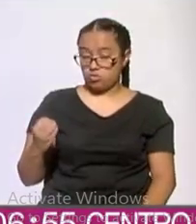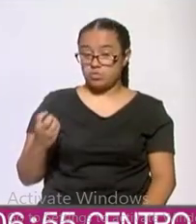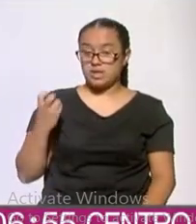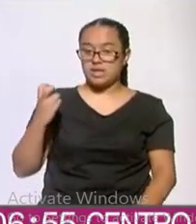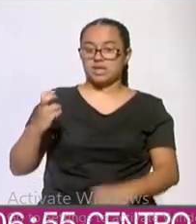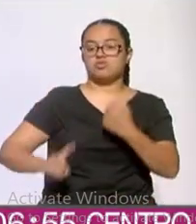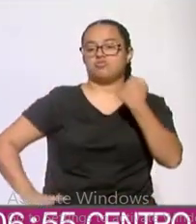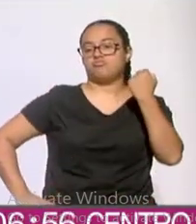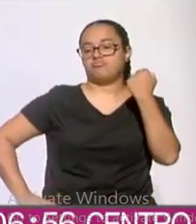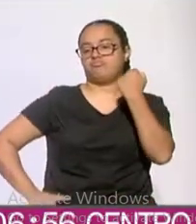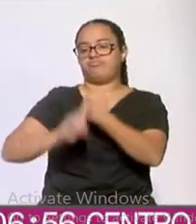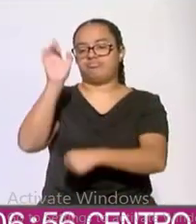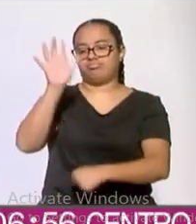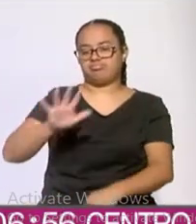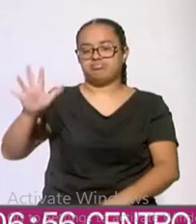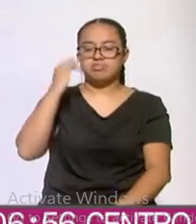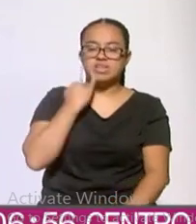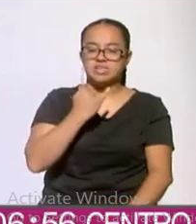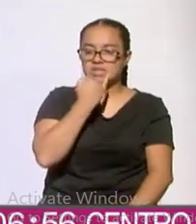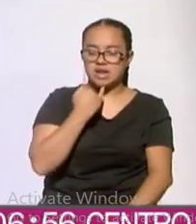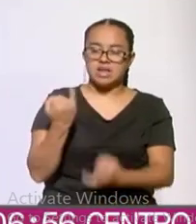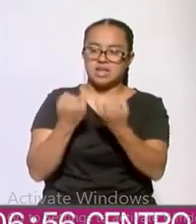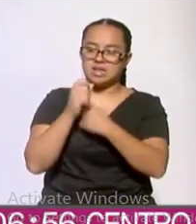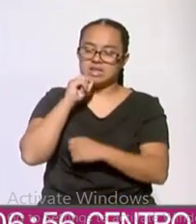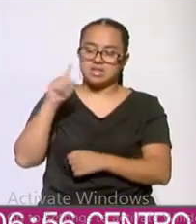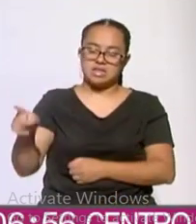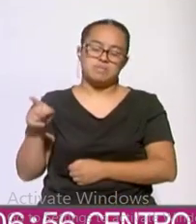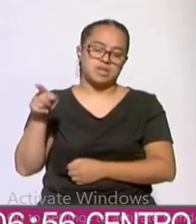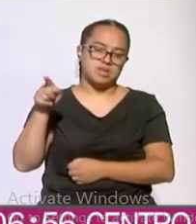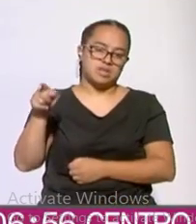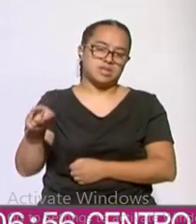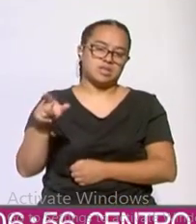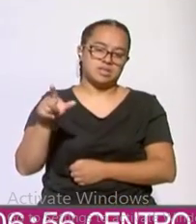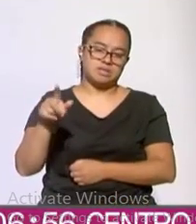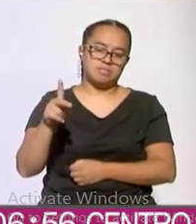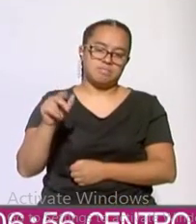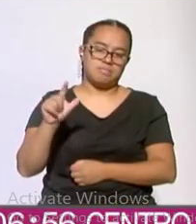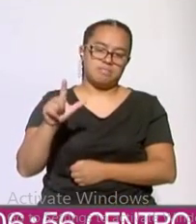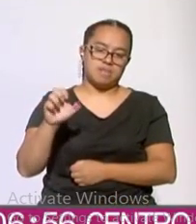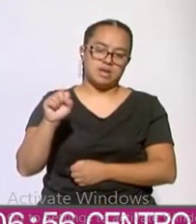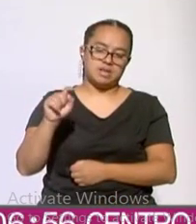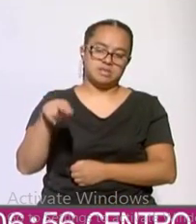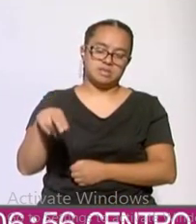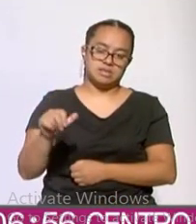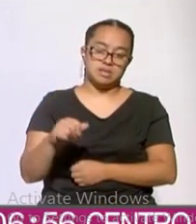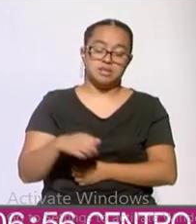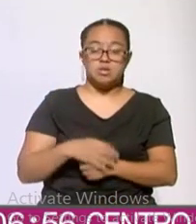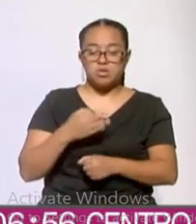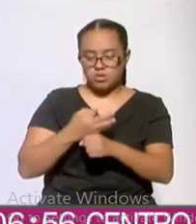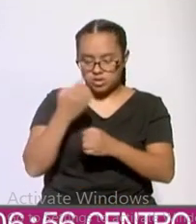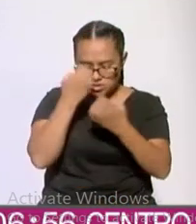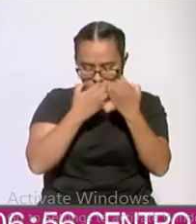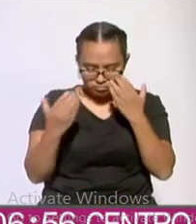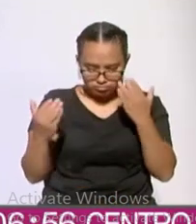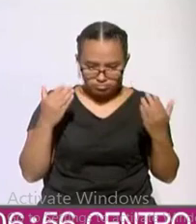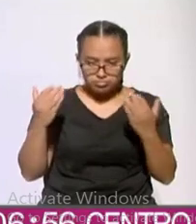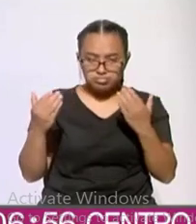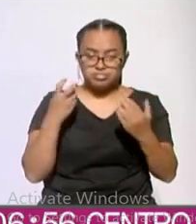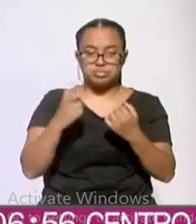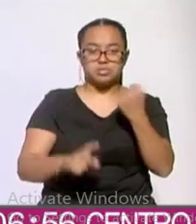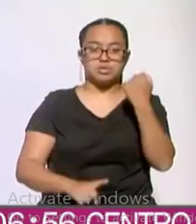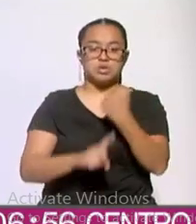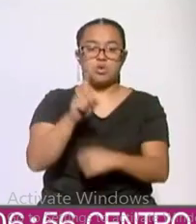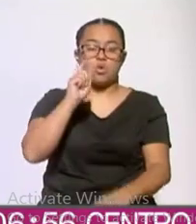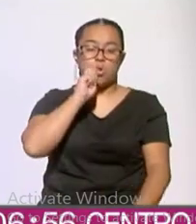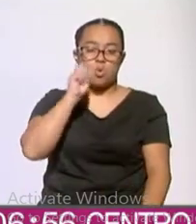está el conflicto en Medio Oriente. Así es. Y que ahora, en estos momentos, al hacer ya la evaluación y los comparativos, el conflicto